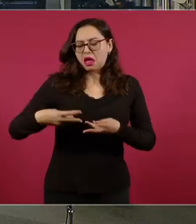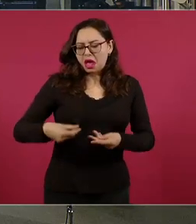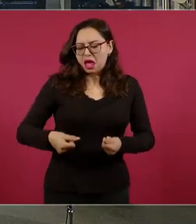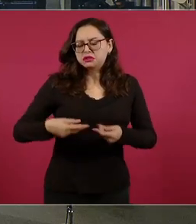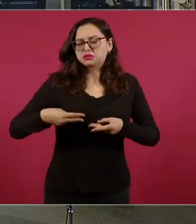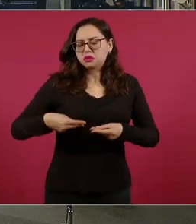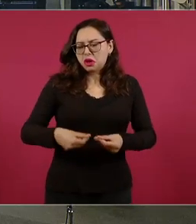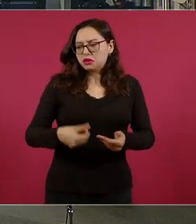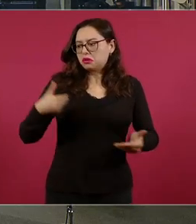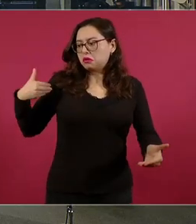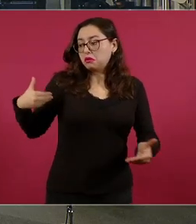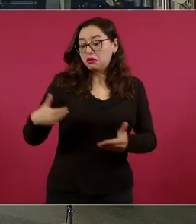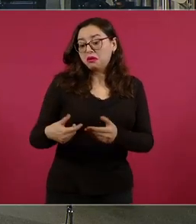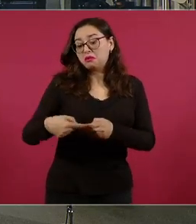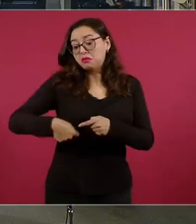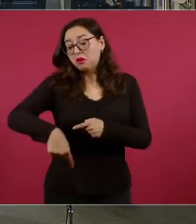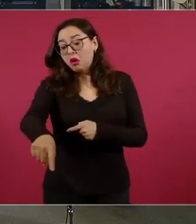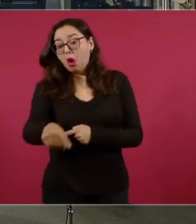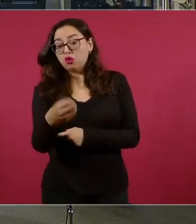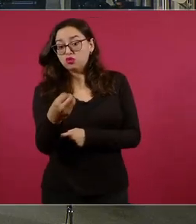gasto programado. Sí,